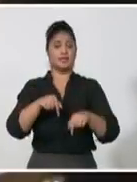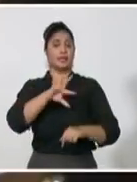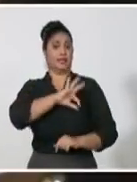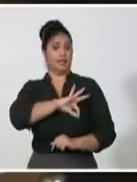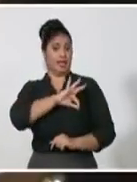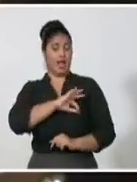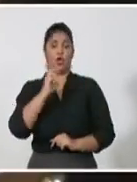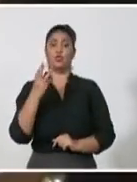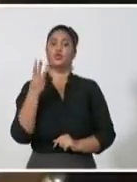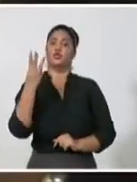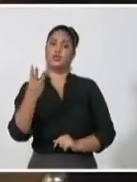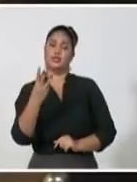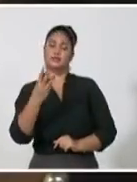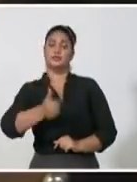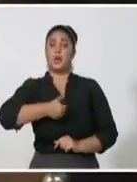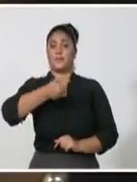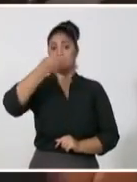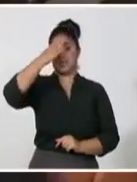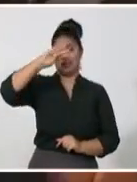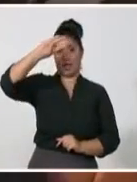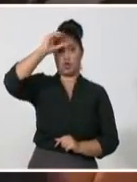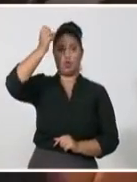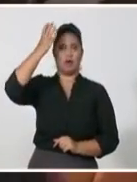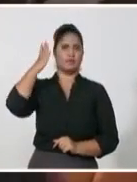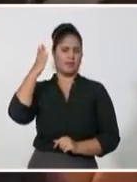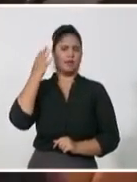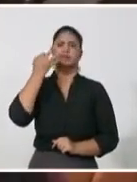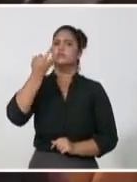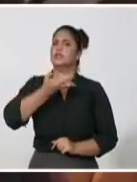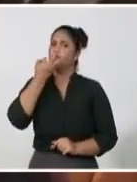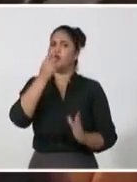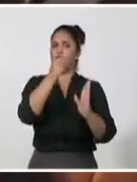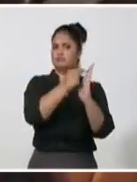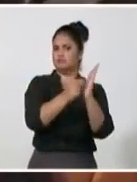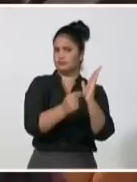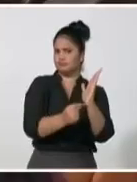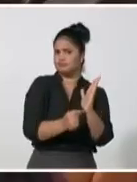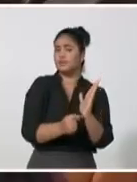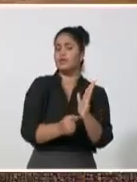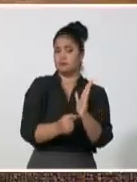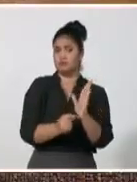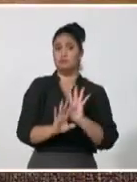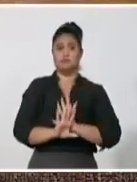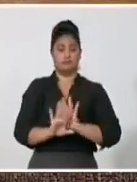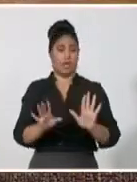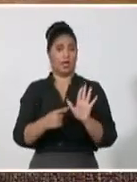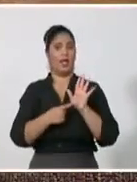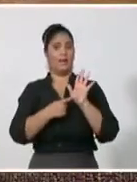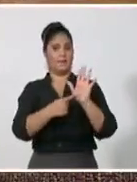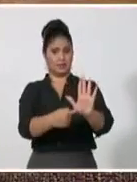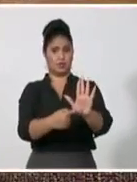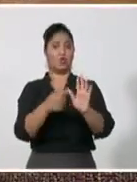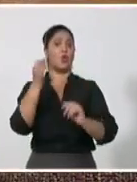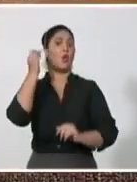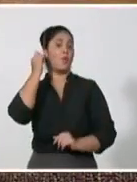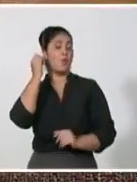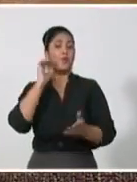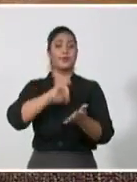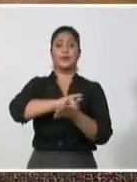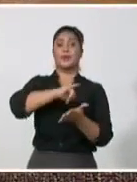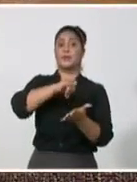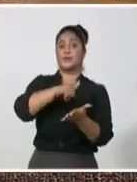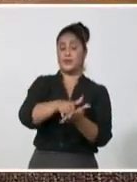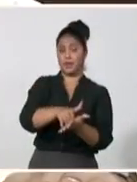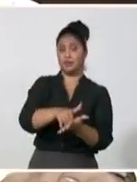encabezada por Miguel Díaz Canel Bermúdez, presidente de la República de Cuba, tras la presentación del proyecto por Rosario Pentón, miembro del Comité